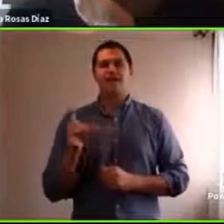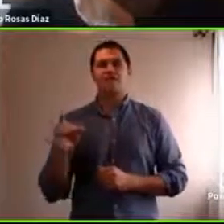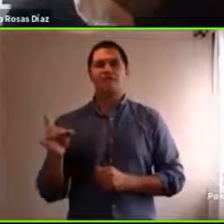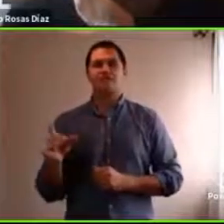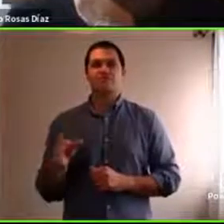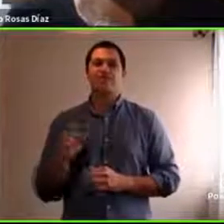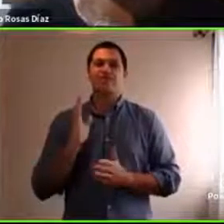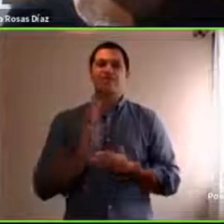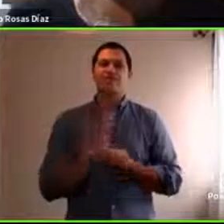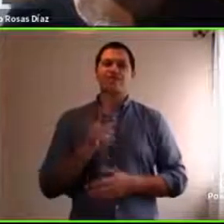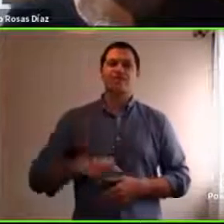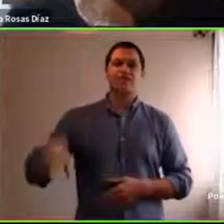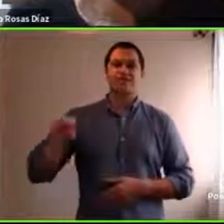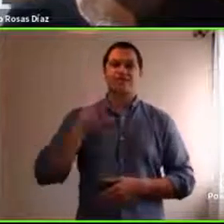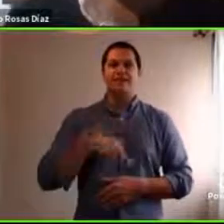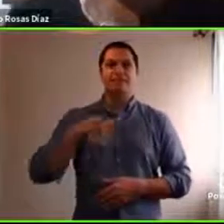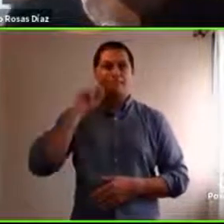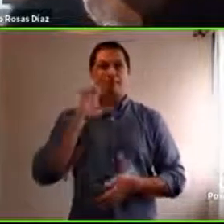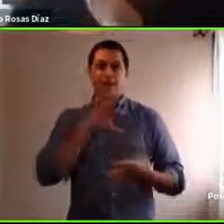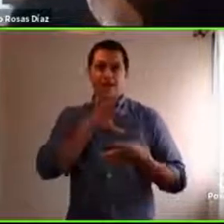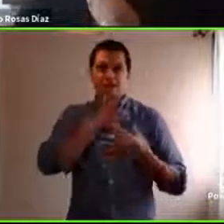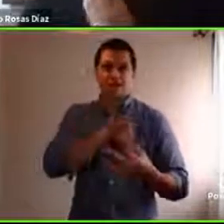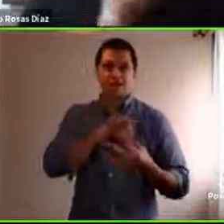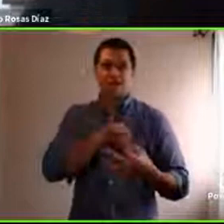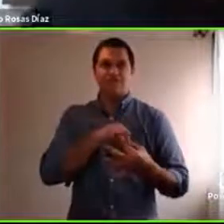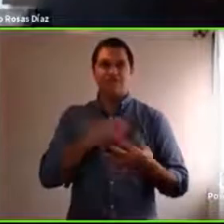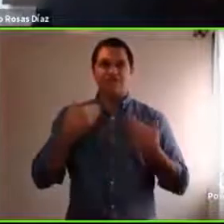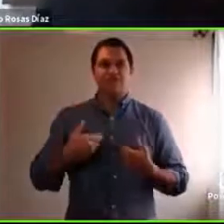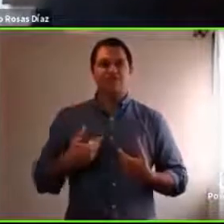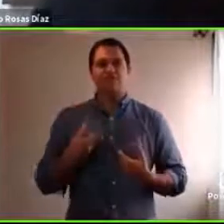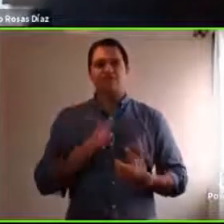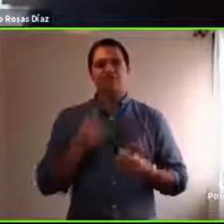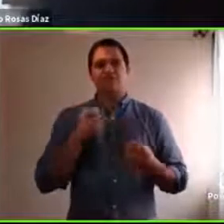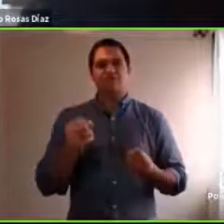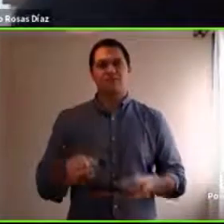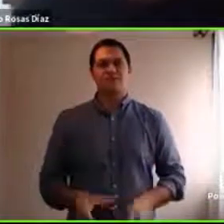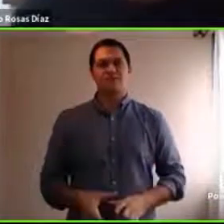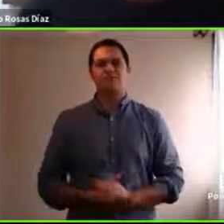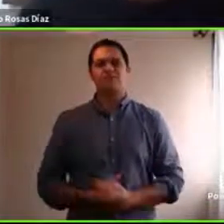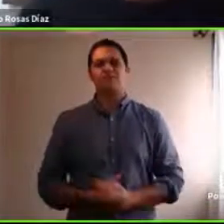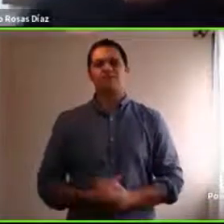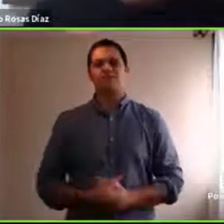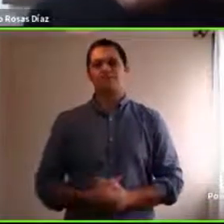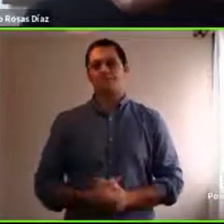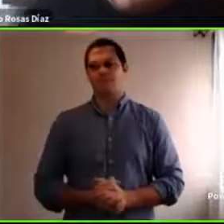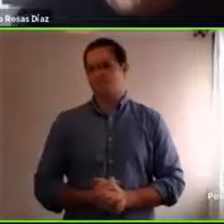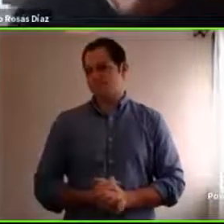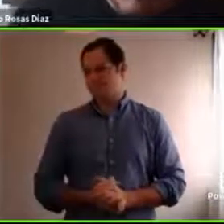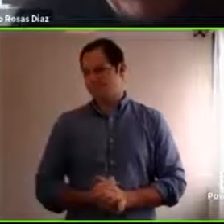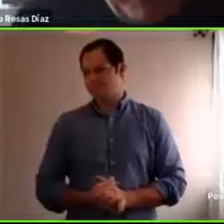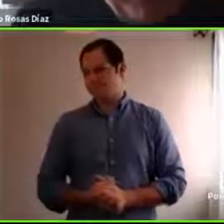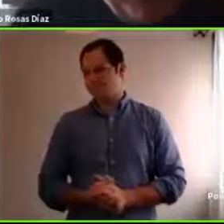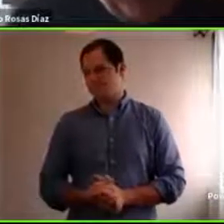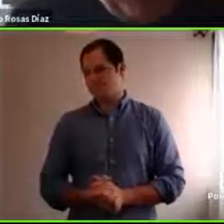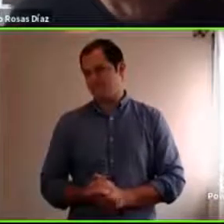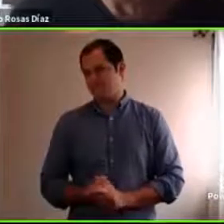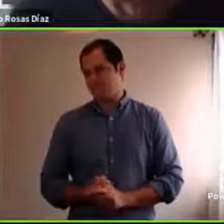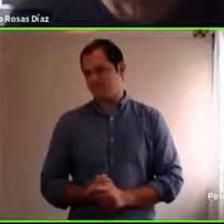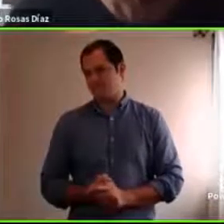eso no se pierda creo que es como prioritario bueno con esta realmente